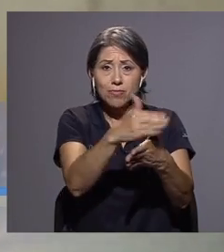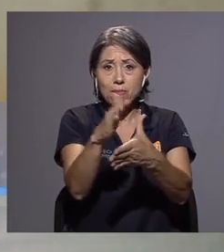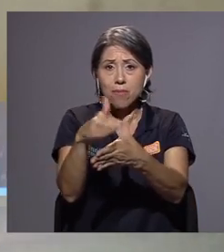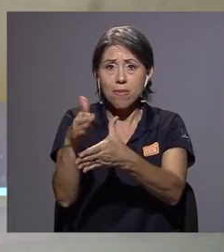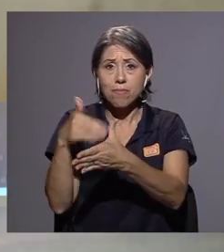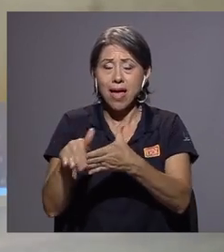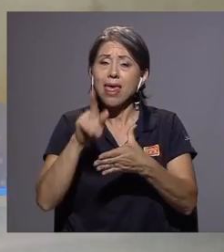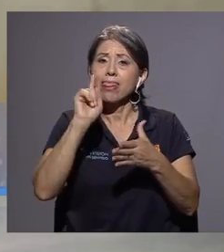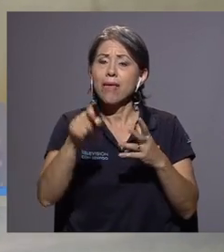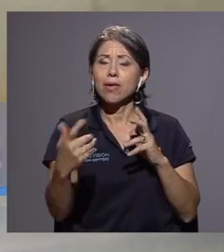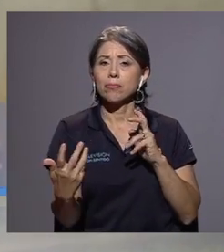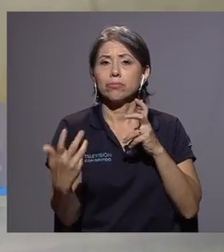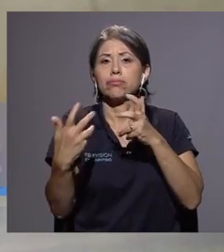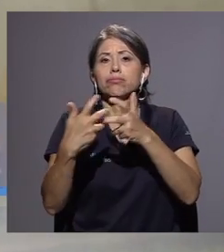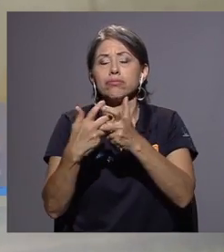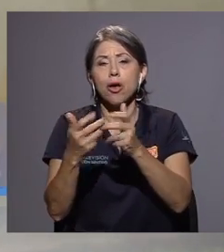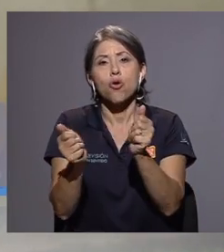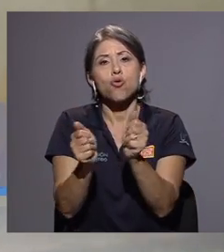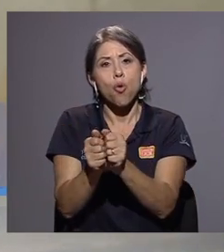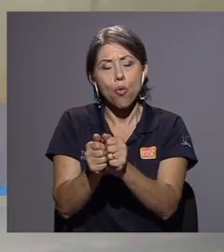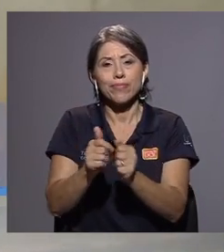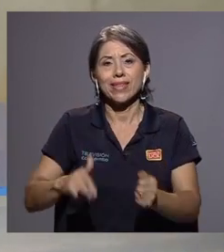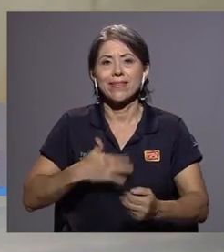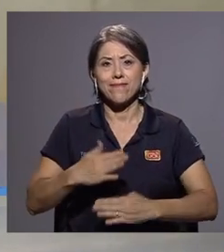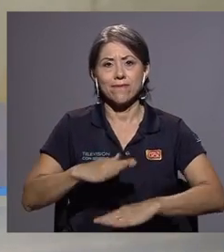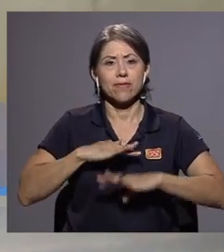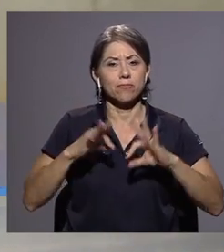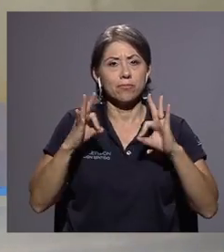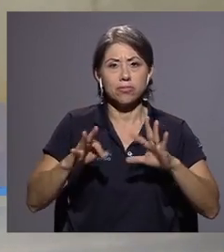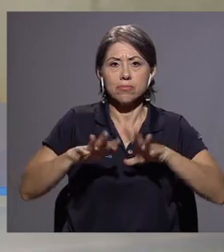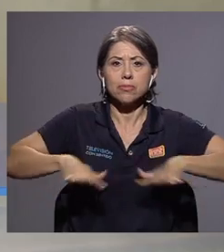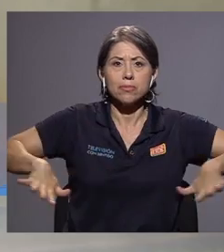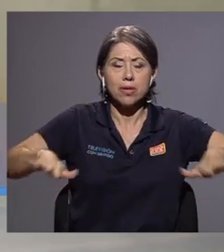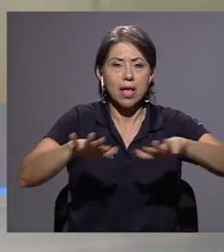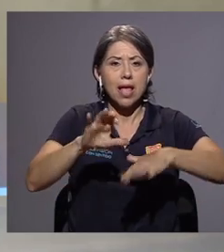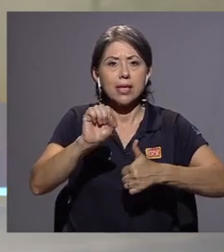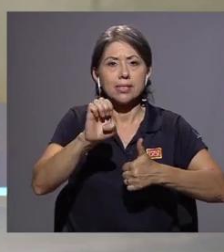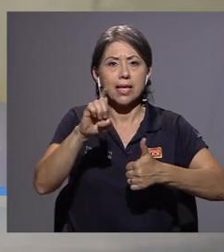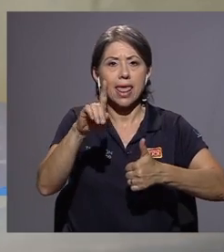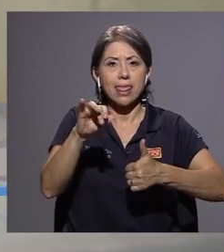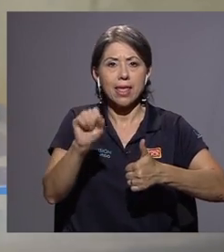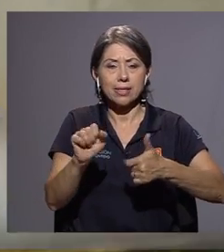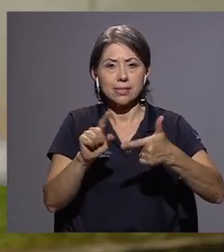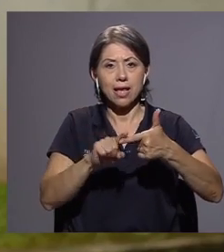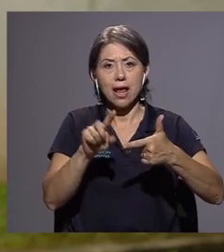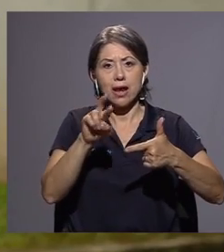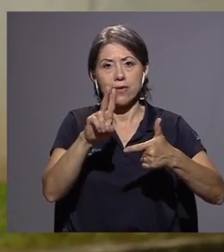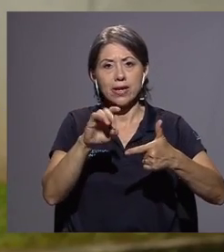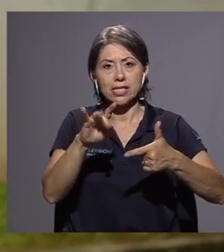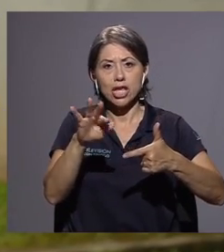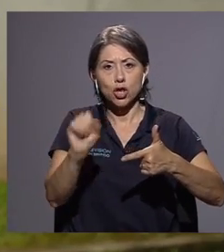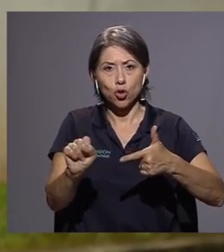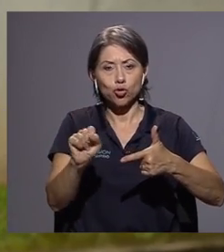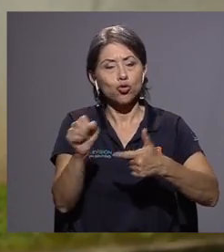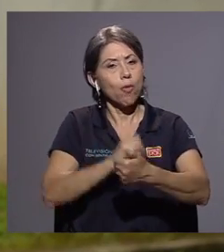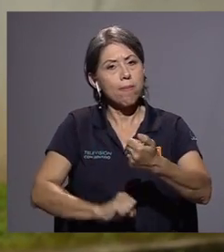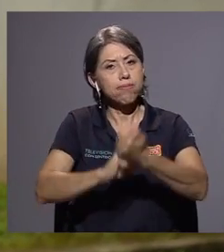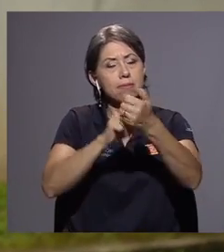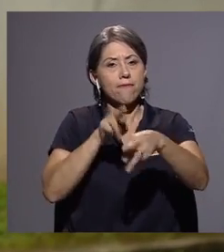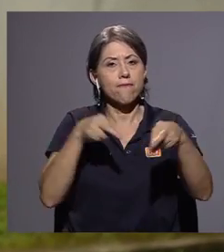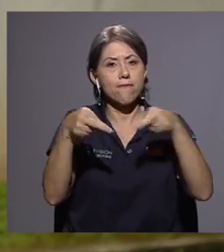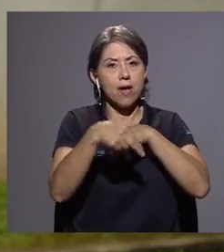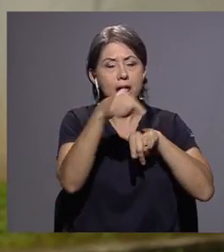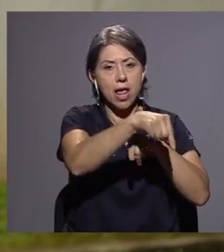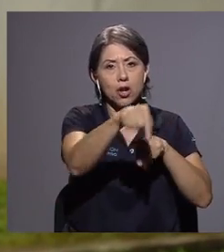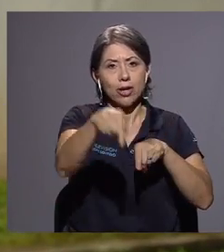que estar en función del bienestar material de las sedes y los recintos, es decir, un redireccionamiento en función de la regionalización,